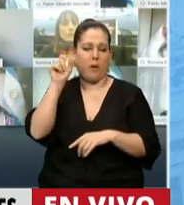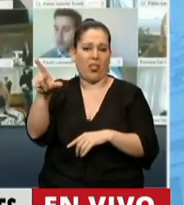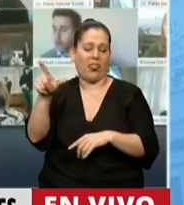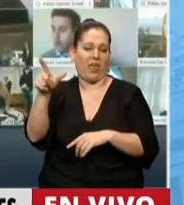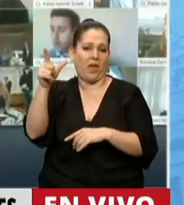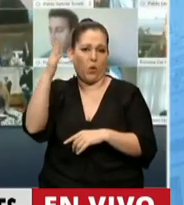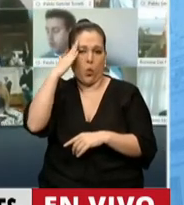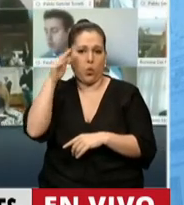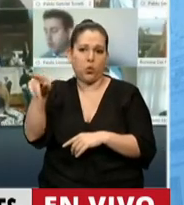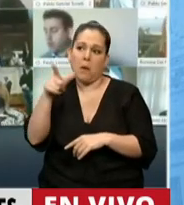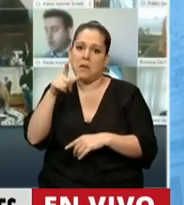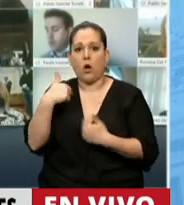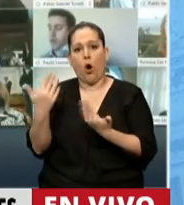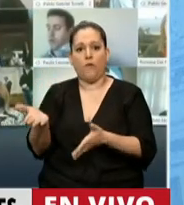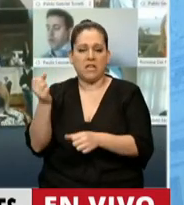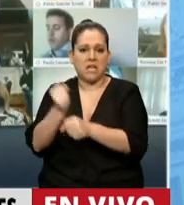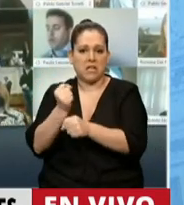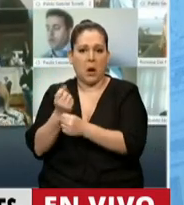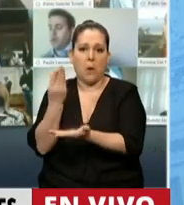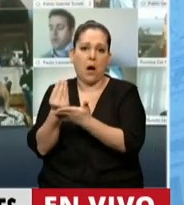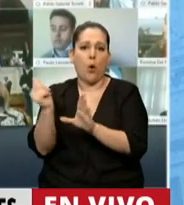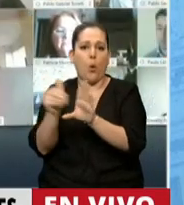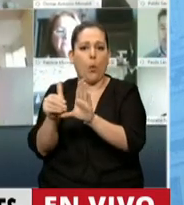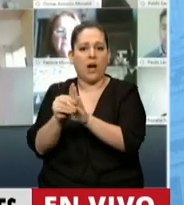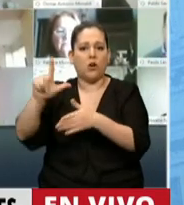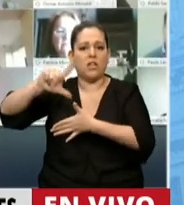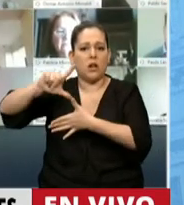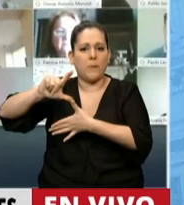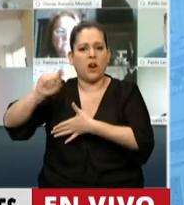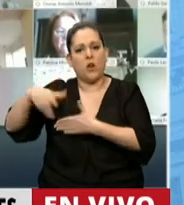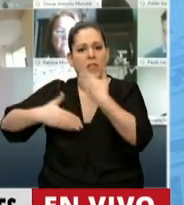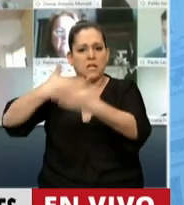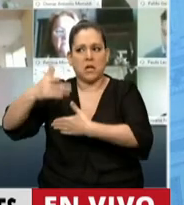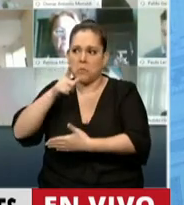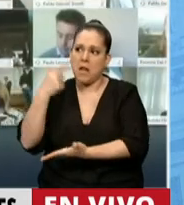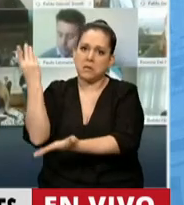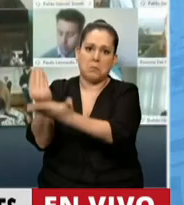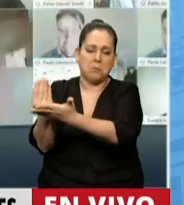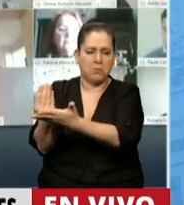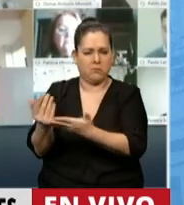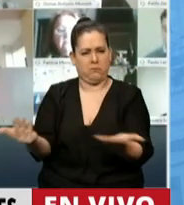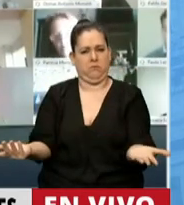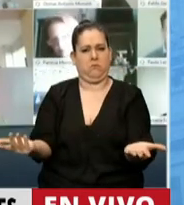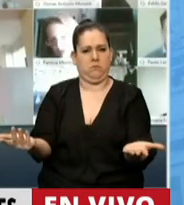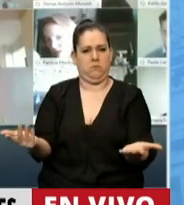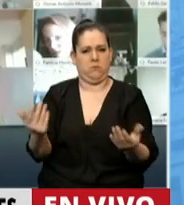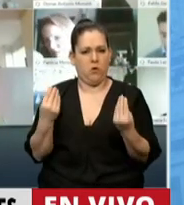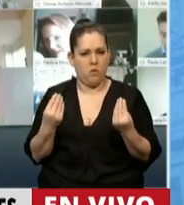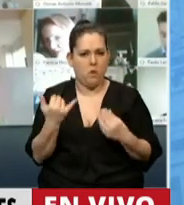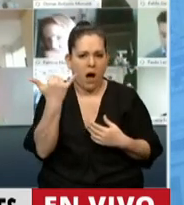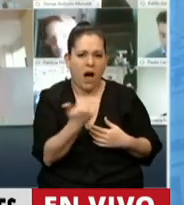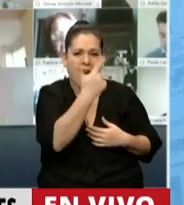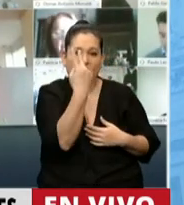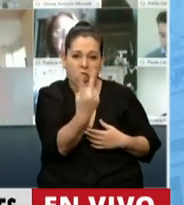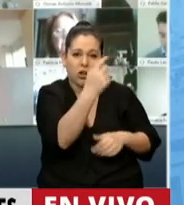Interamericano de Desarrollo, es una situación impresionante. Tenemos dos trabajadores de la educación